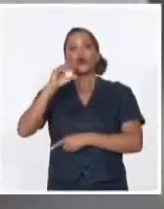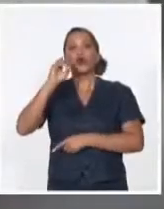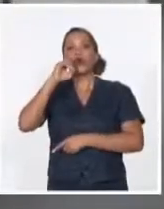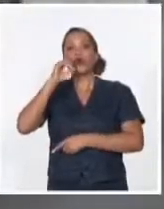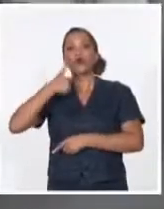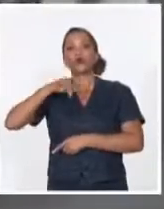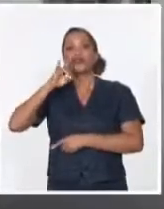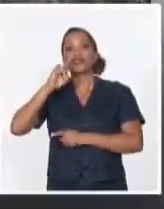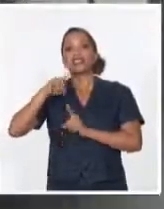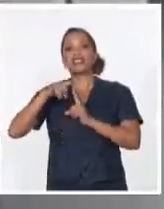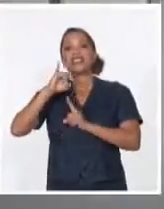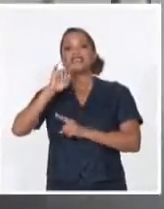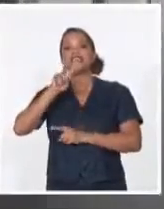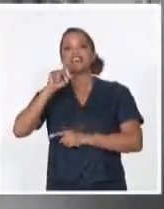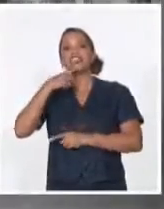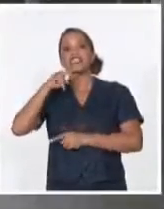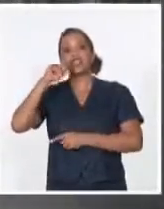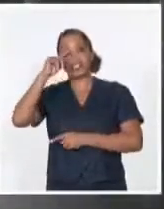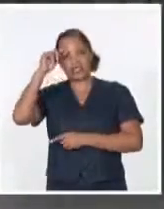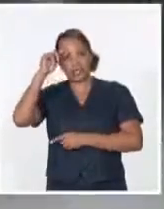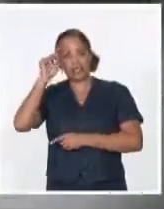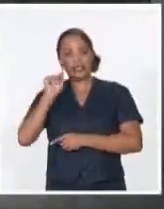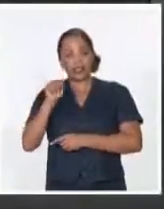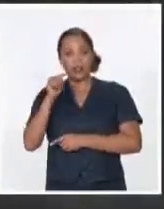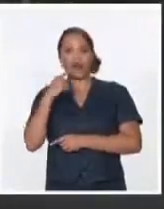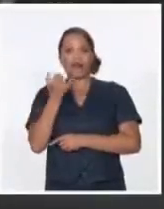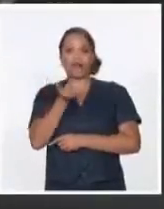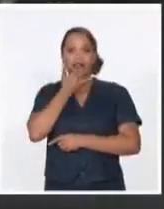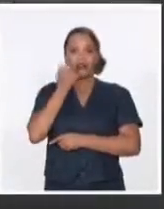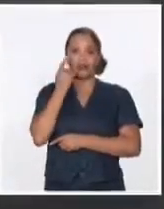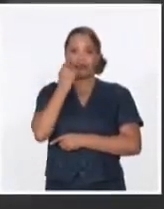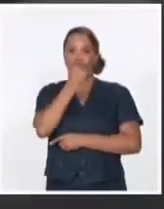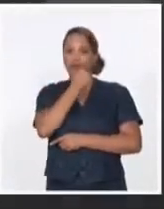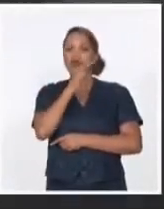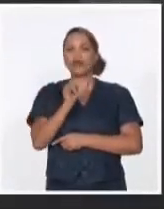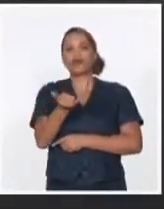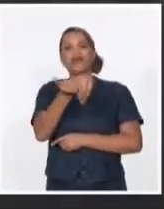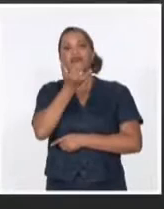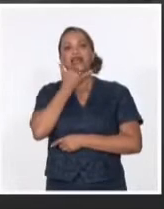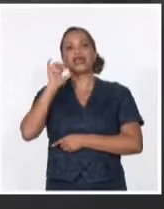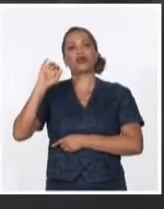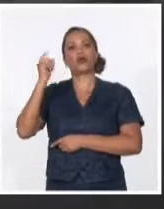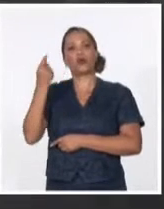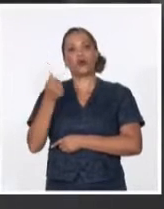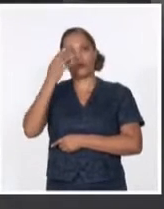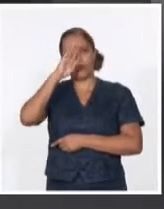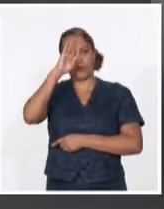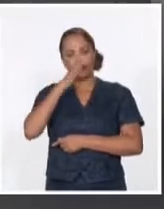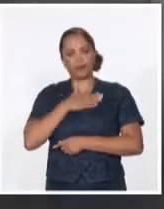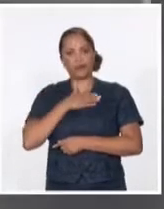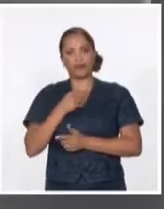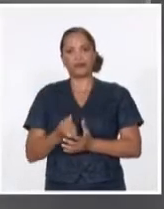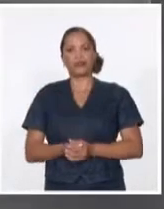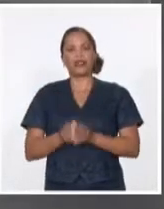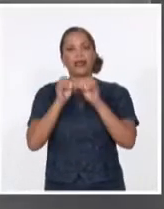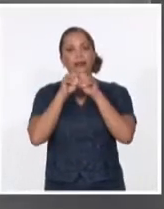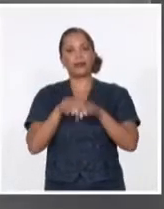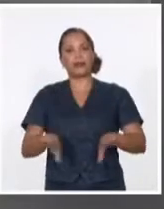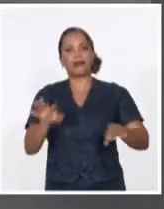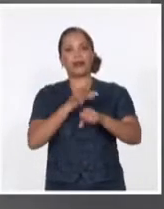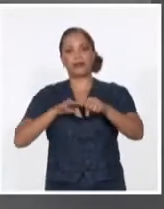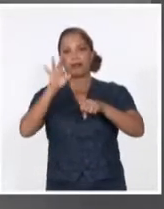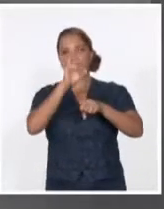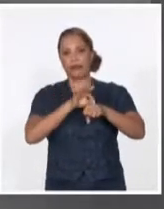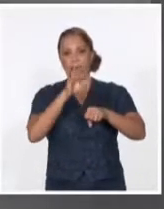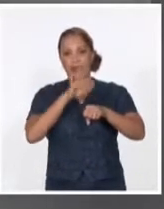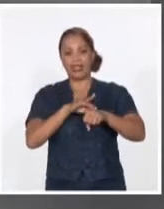que han causado considerables daños materiales y humanos. La epidemia de dengue hemorrágico causó